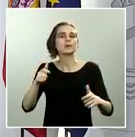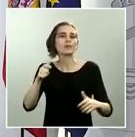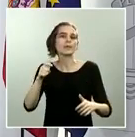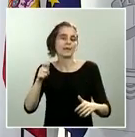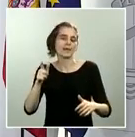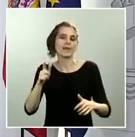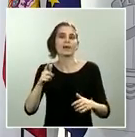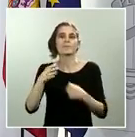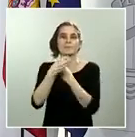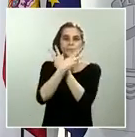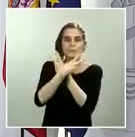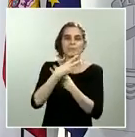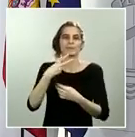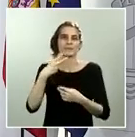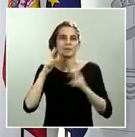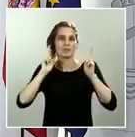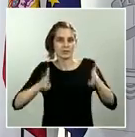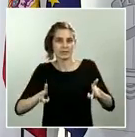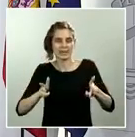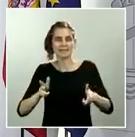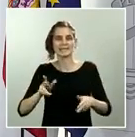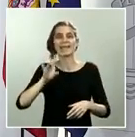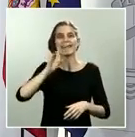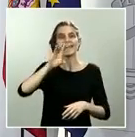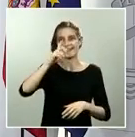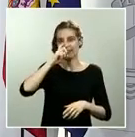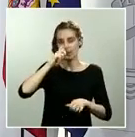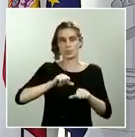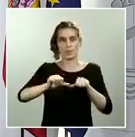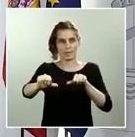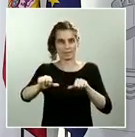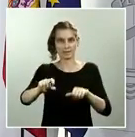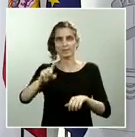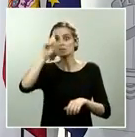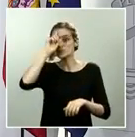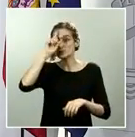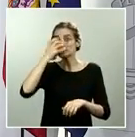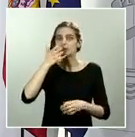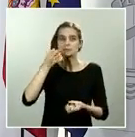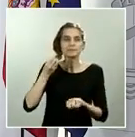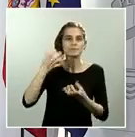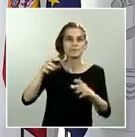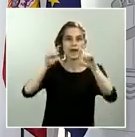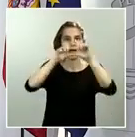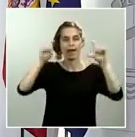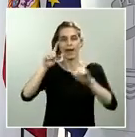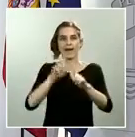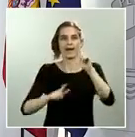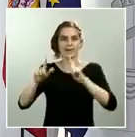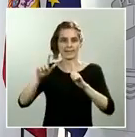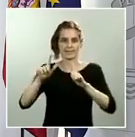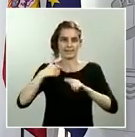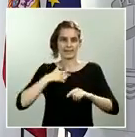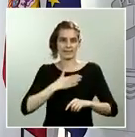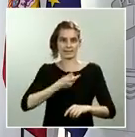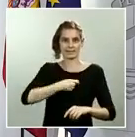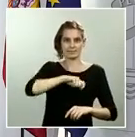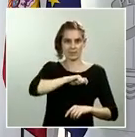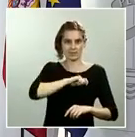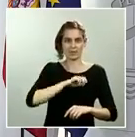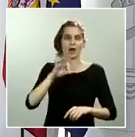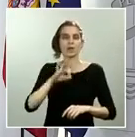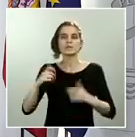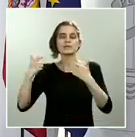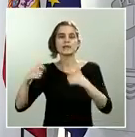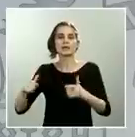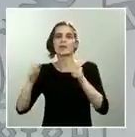mensaje puede usted enviar tanto a las agencias de viaje españolas como al sector de la hostelería. Muchas gracias. Sí, muchas gracias, José Luis. Aprovecho